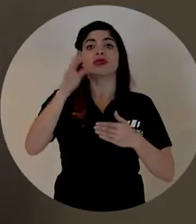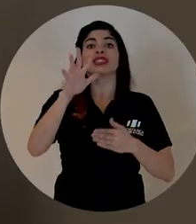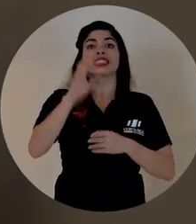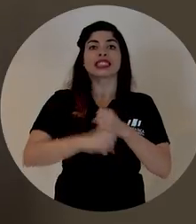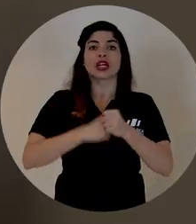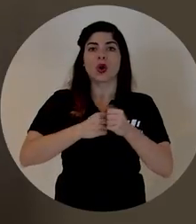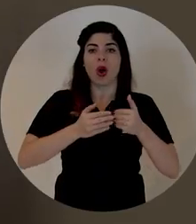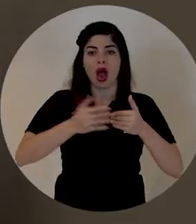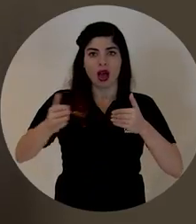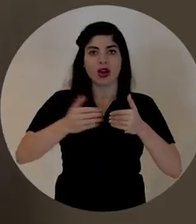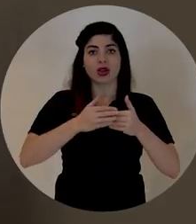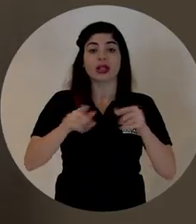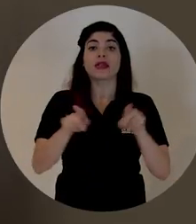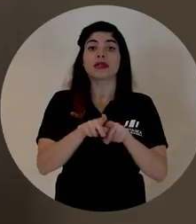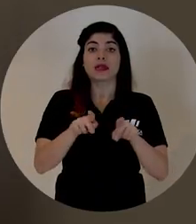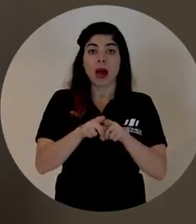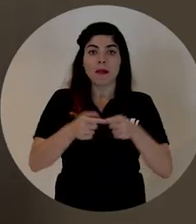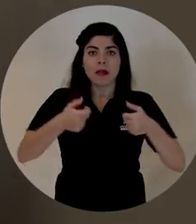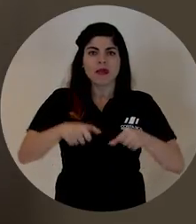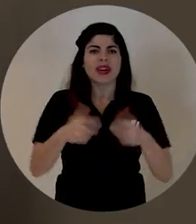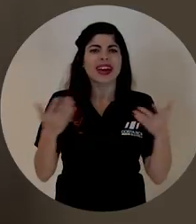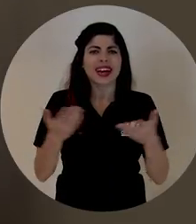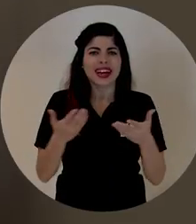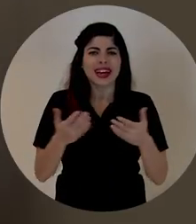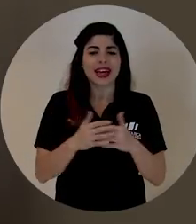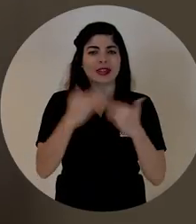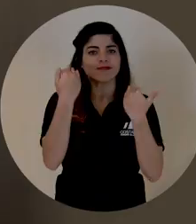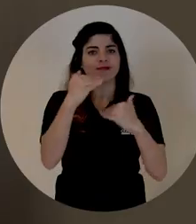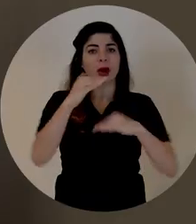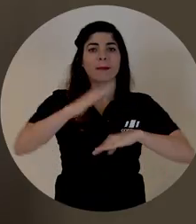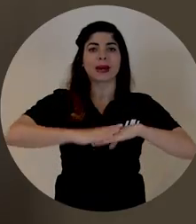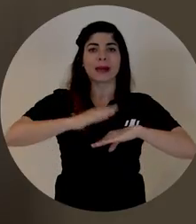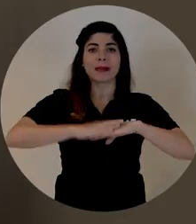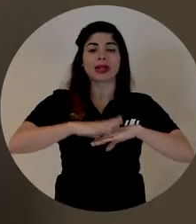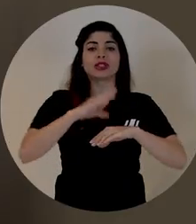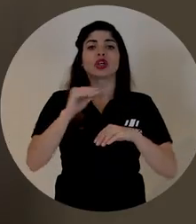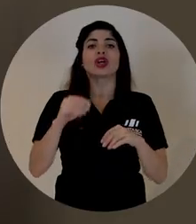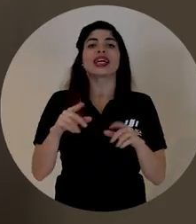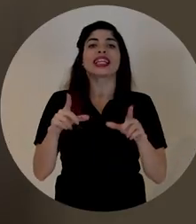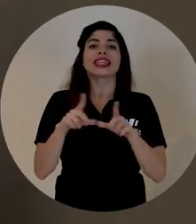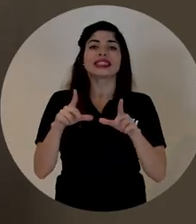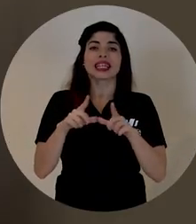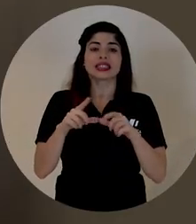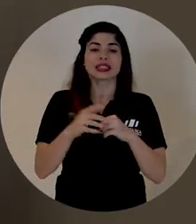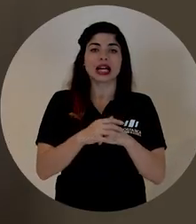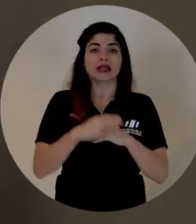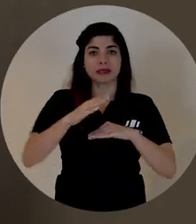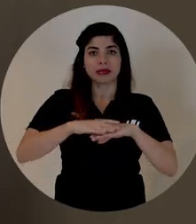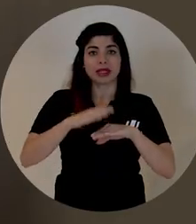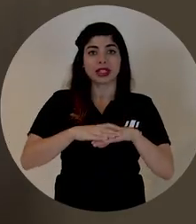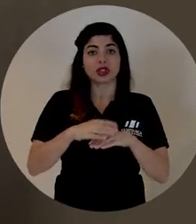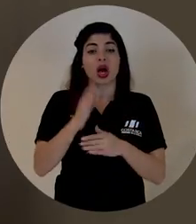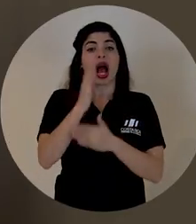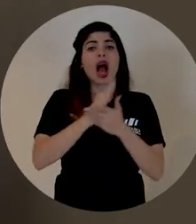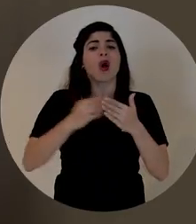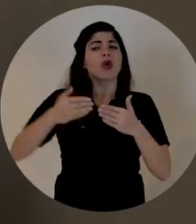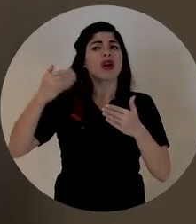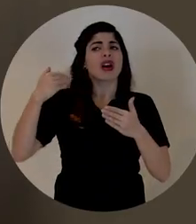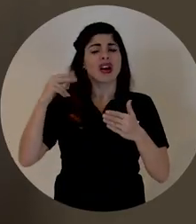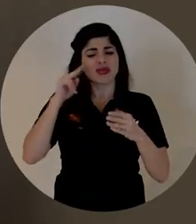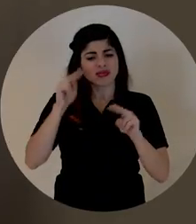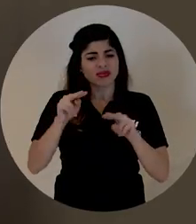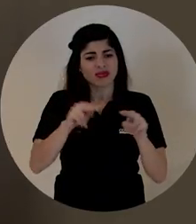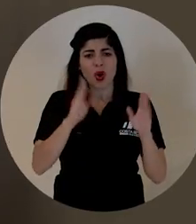próximos cinco años. También acordamos limitaciones a permisos y licencias, que en algunos casos no